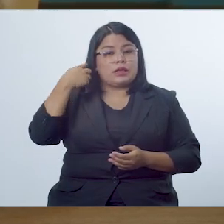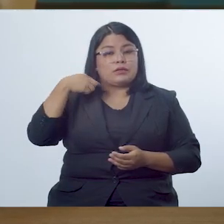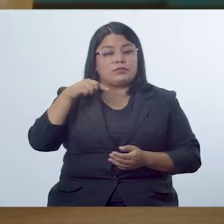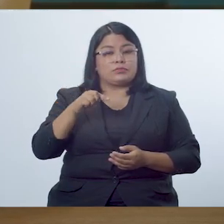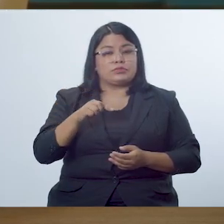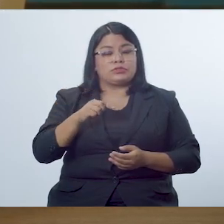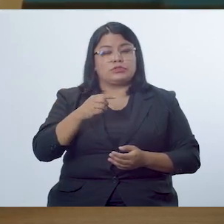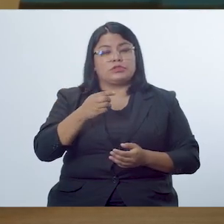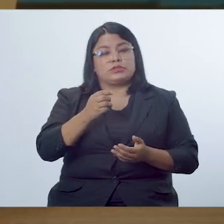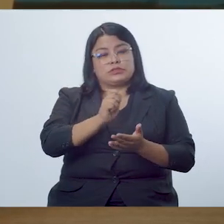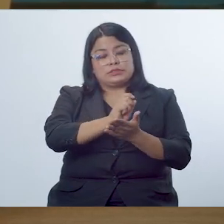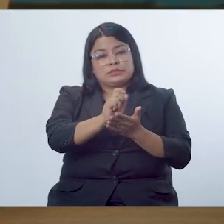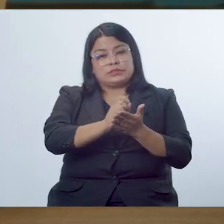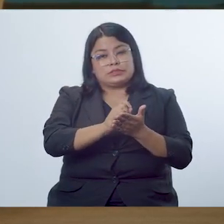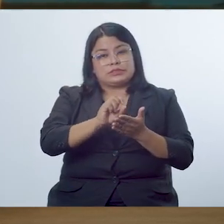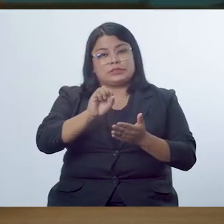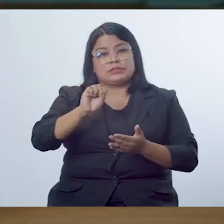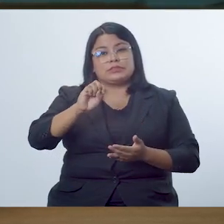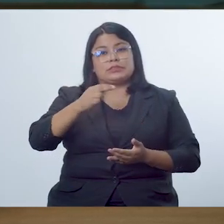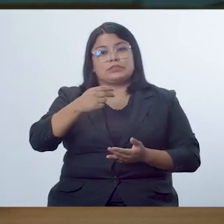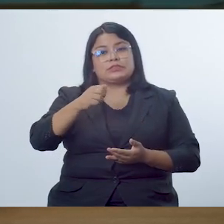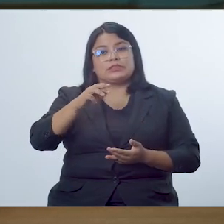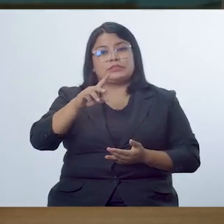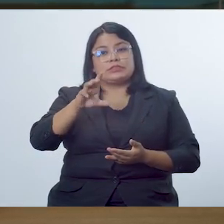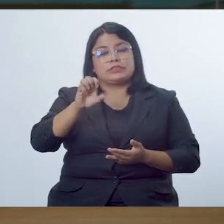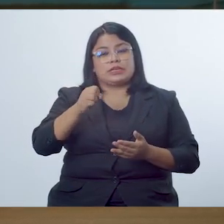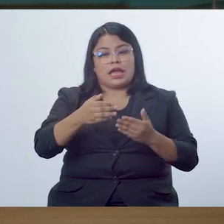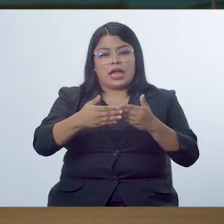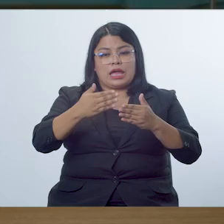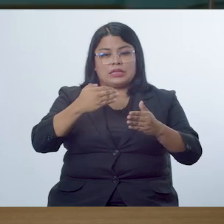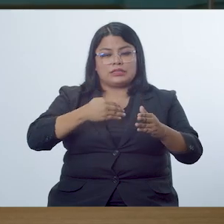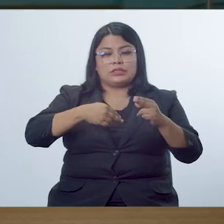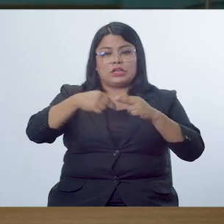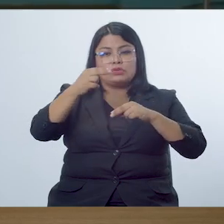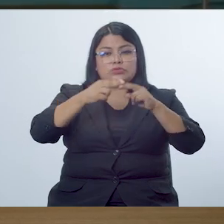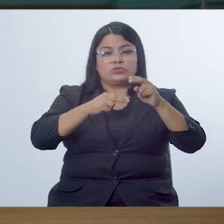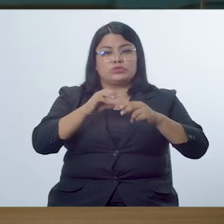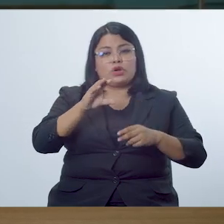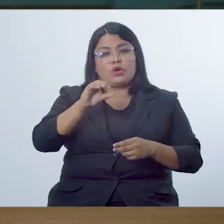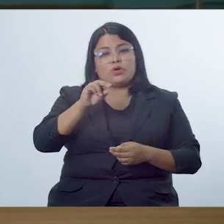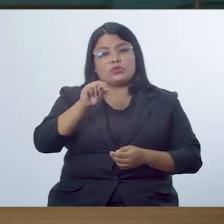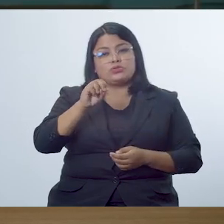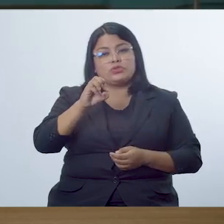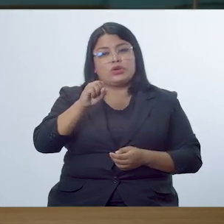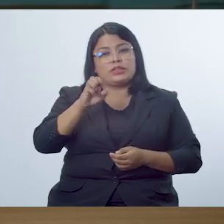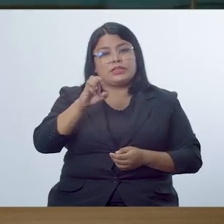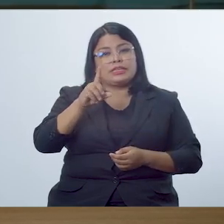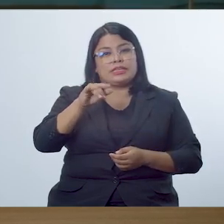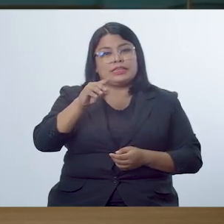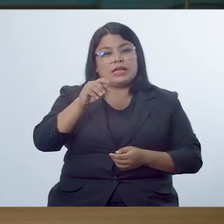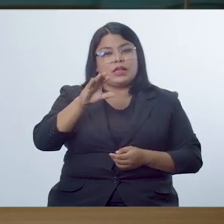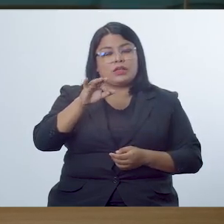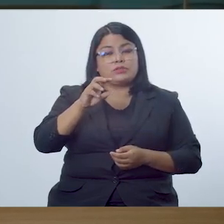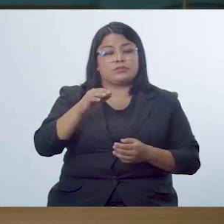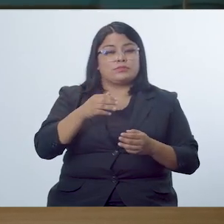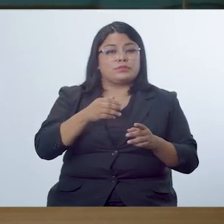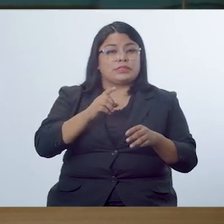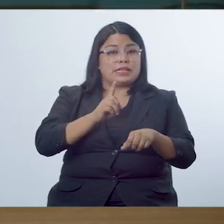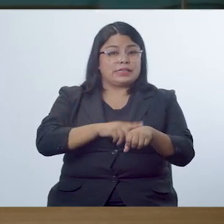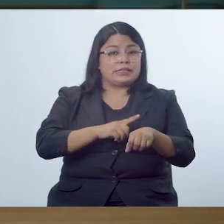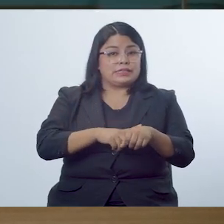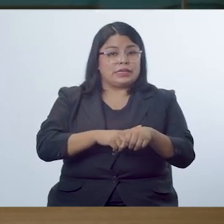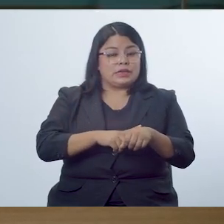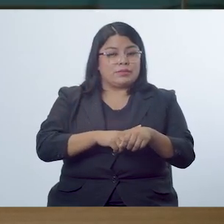autor Charles Temple. Estos momentos de la secuencia son la anticipación, la construcción y la consolidación. Cada